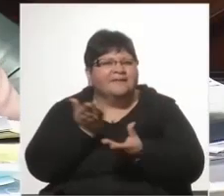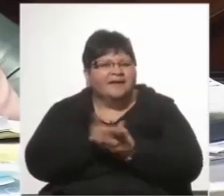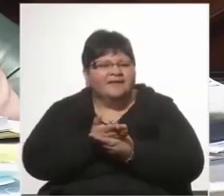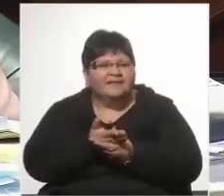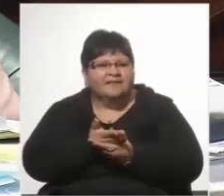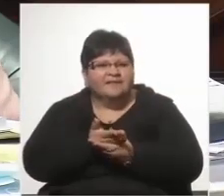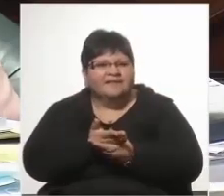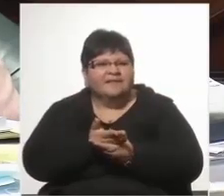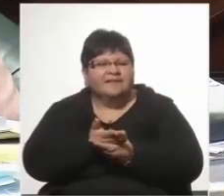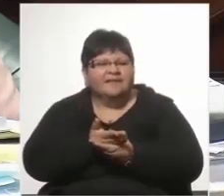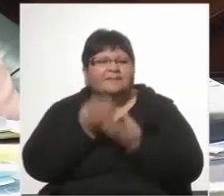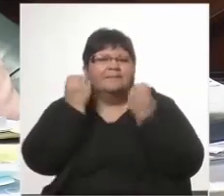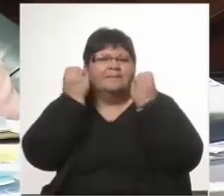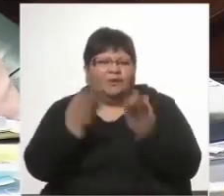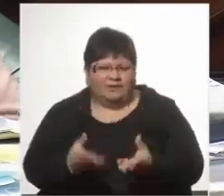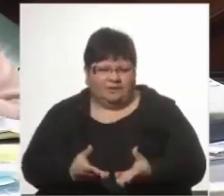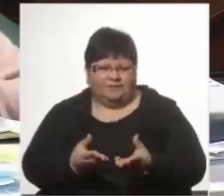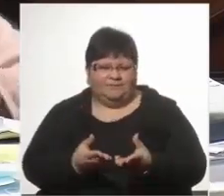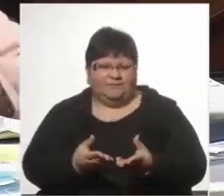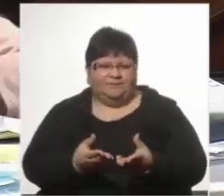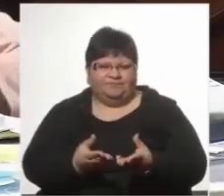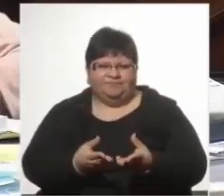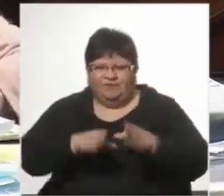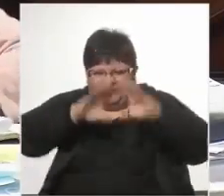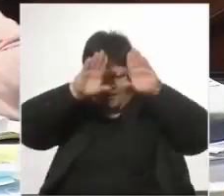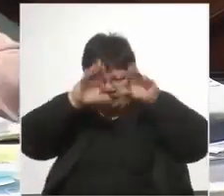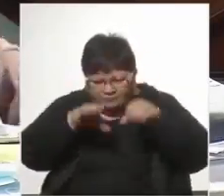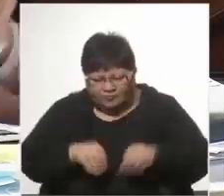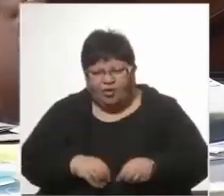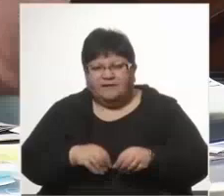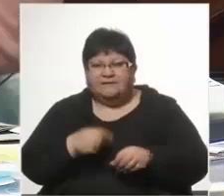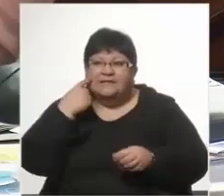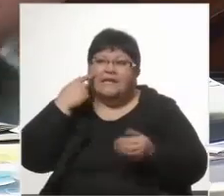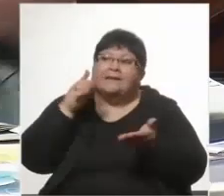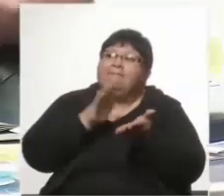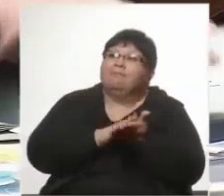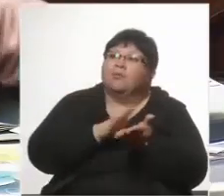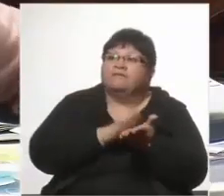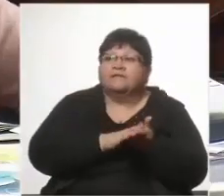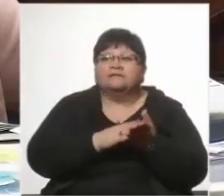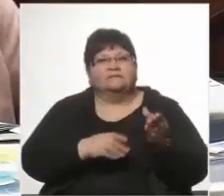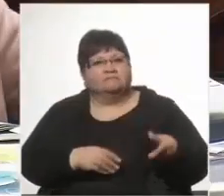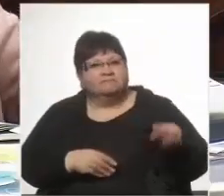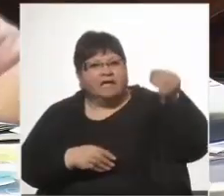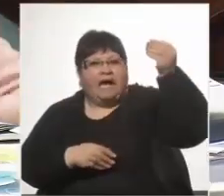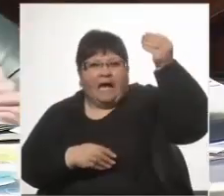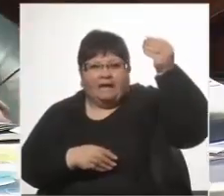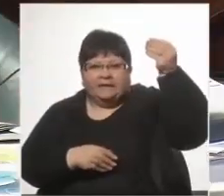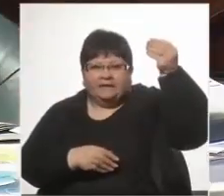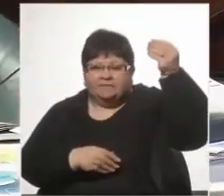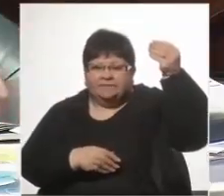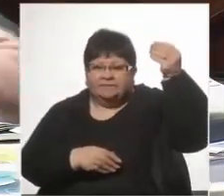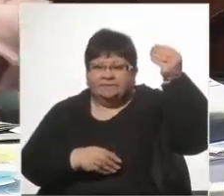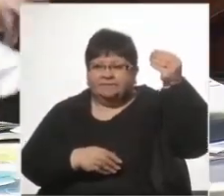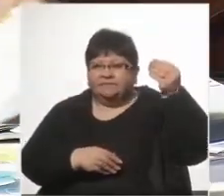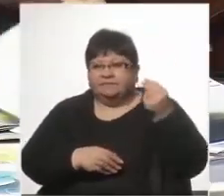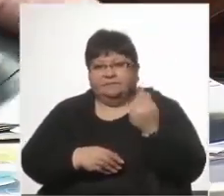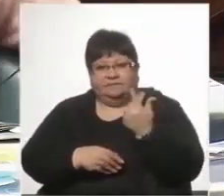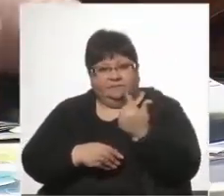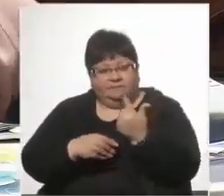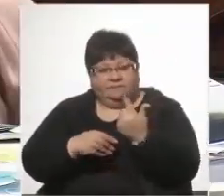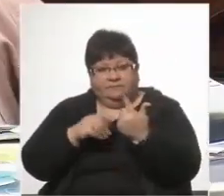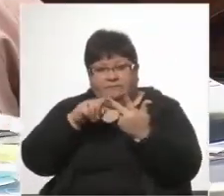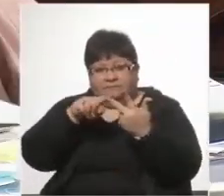consecuencia, todas las consideraciones, se querían pruebas documentales, acá están, una, dos,